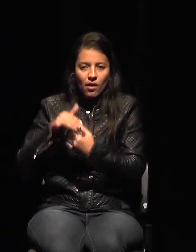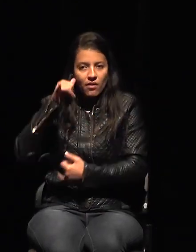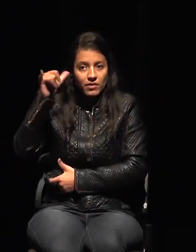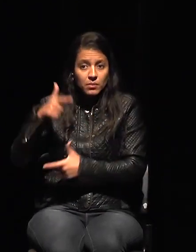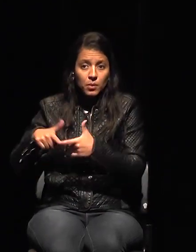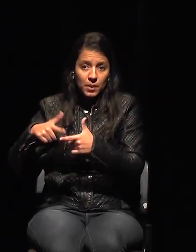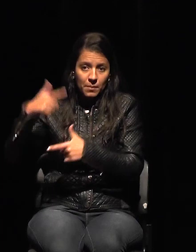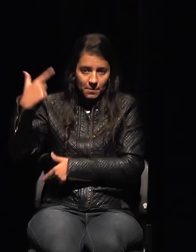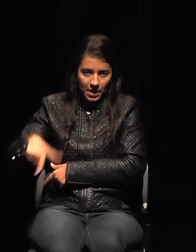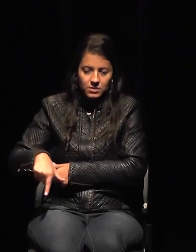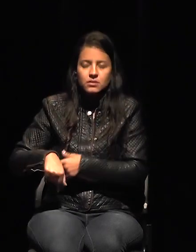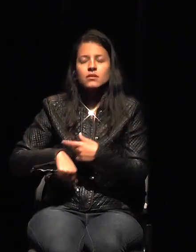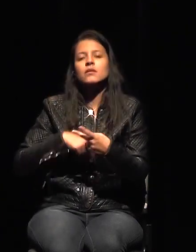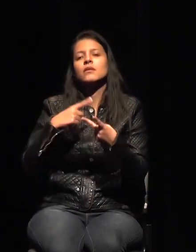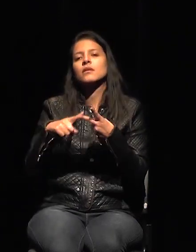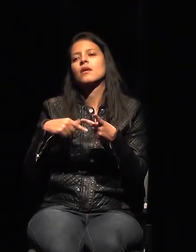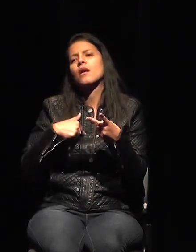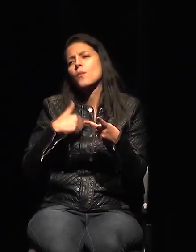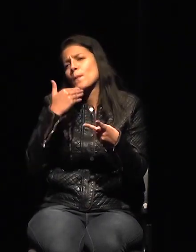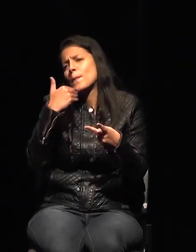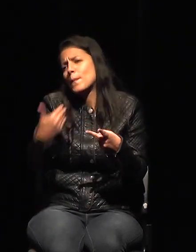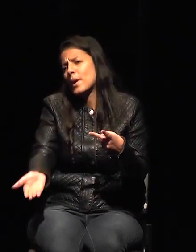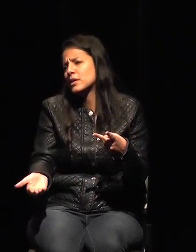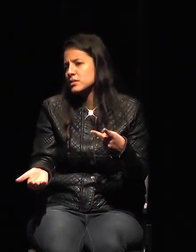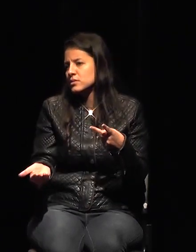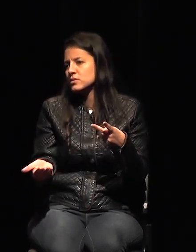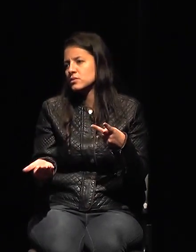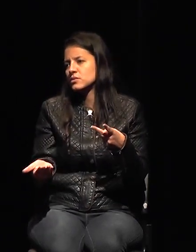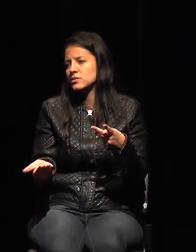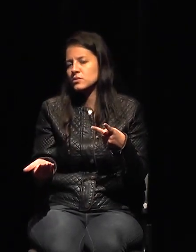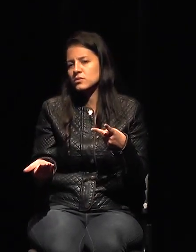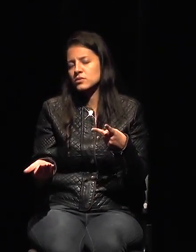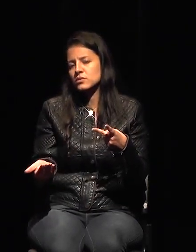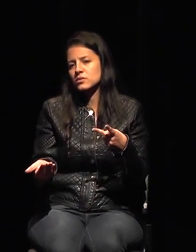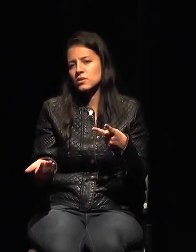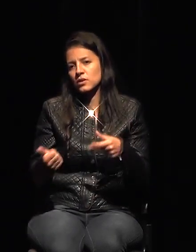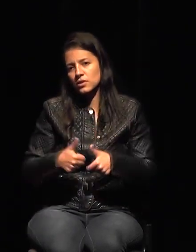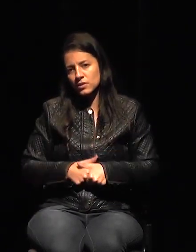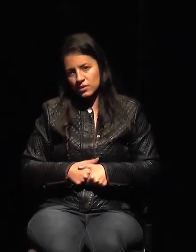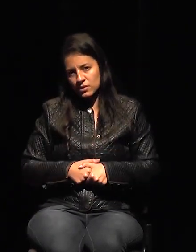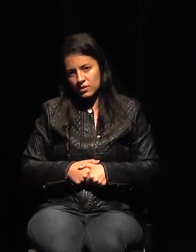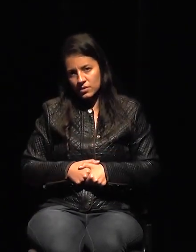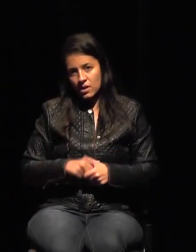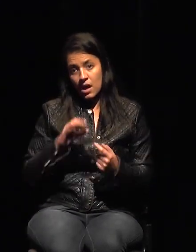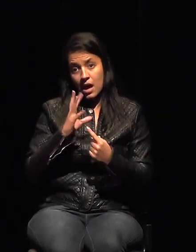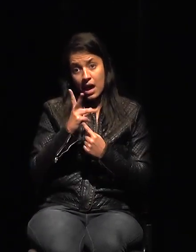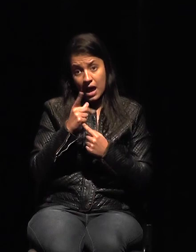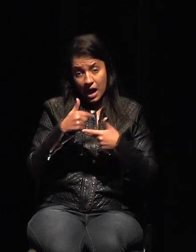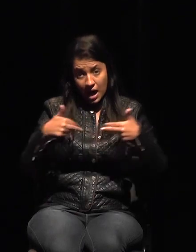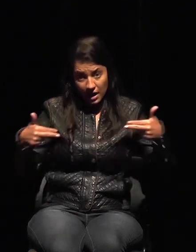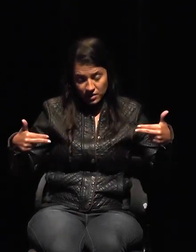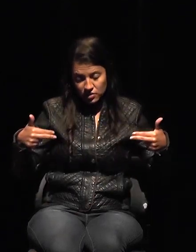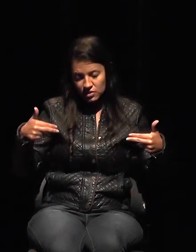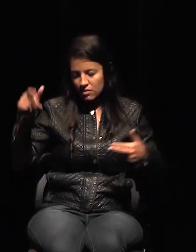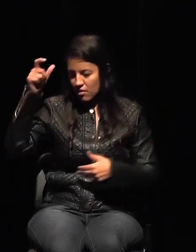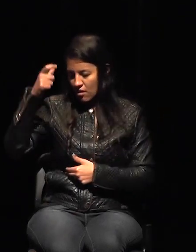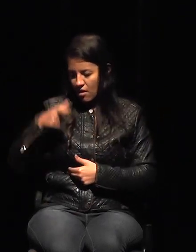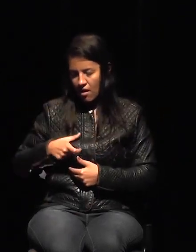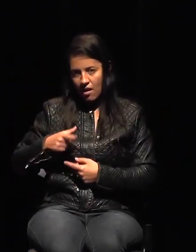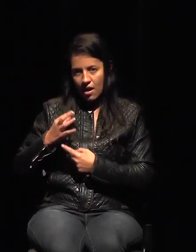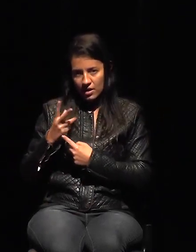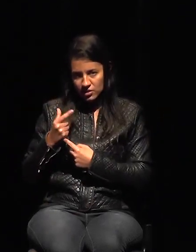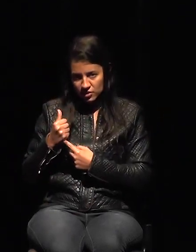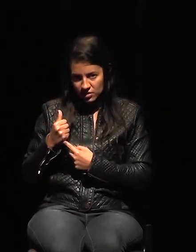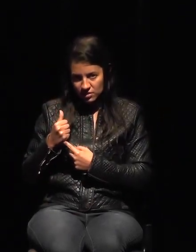no debemos asociar las obras de arte, los artistas, el comercio, un mercado tan importante a la